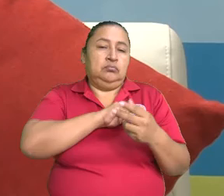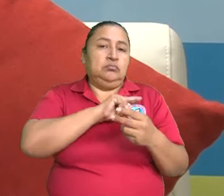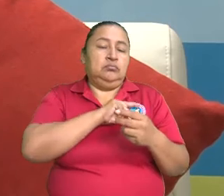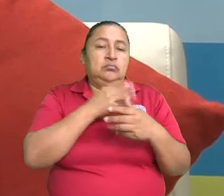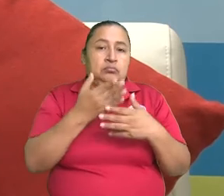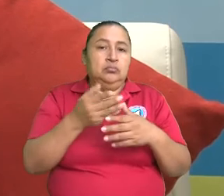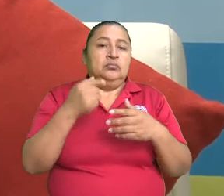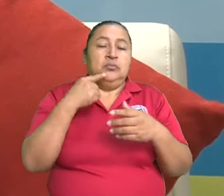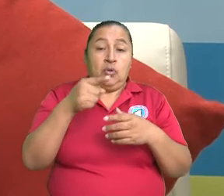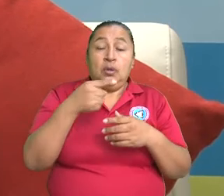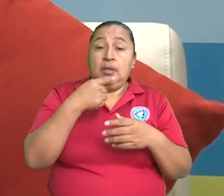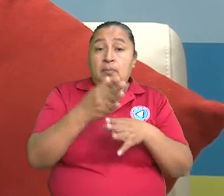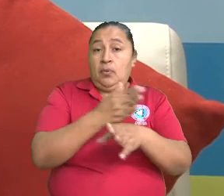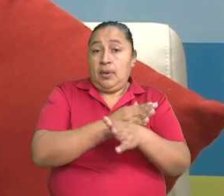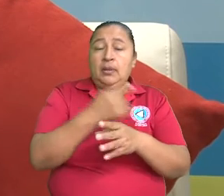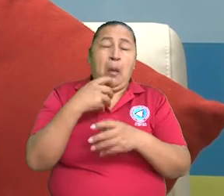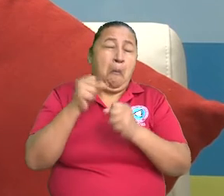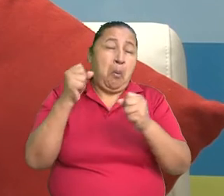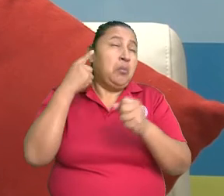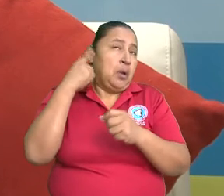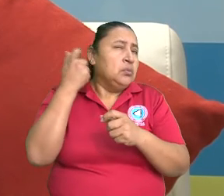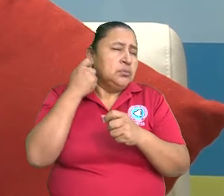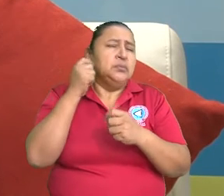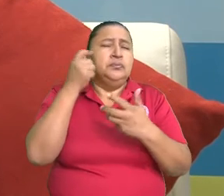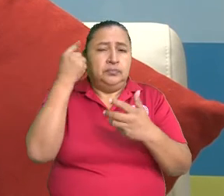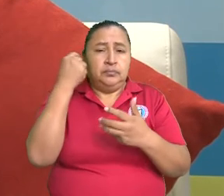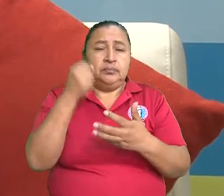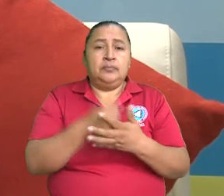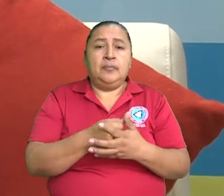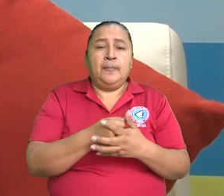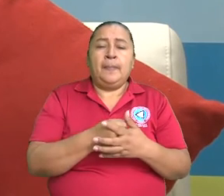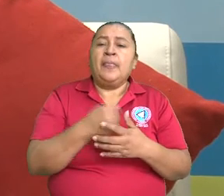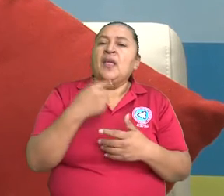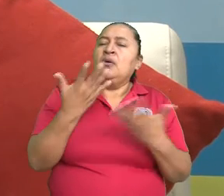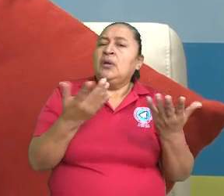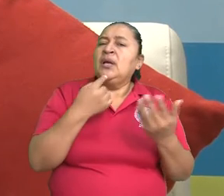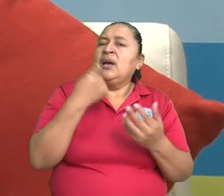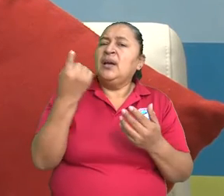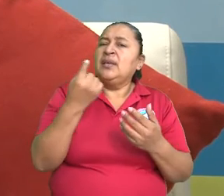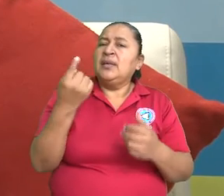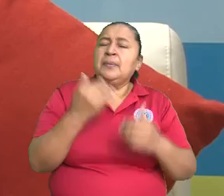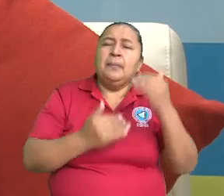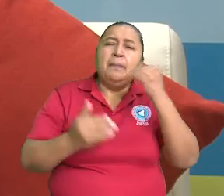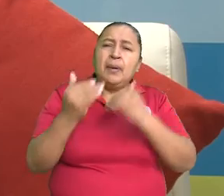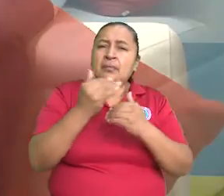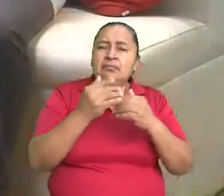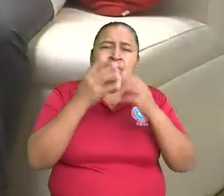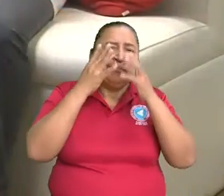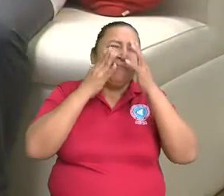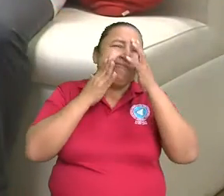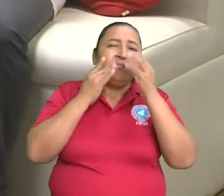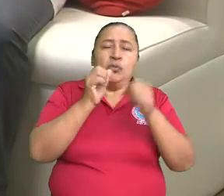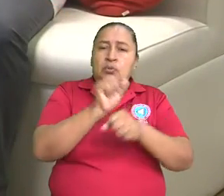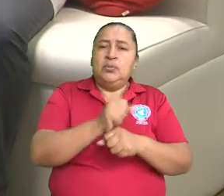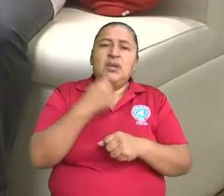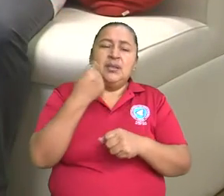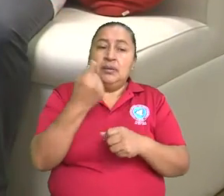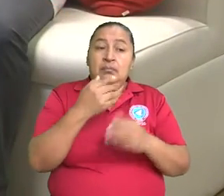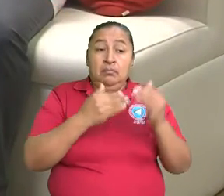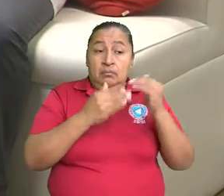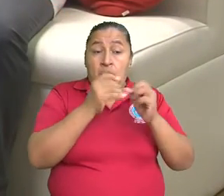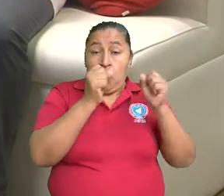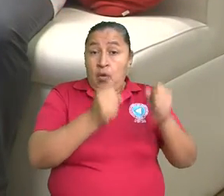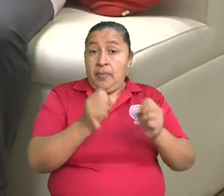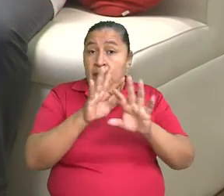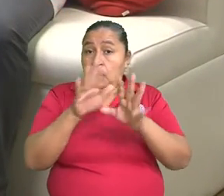lo que estás comentando. Ahora, ¿quiénes afecta principalmente la parálisis facial? ¿Tiene preferencia por un